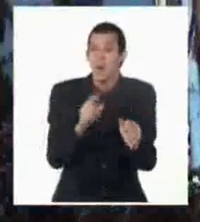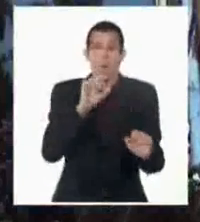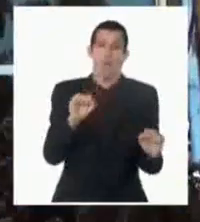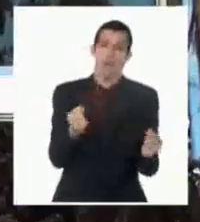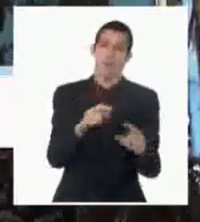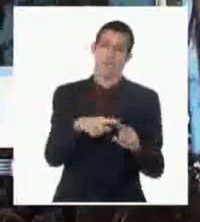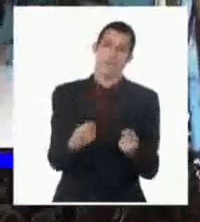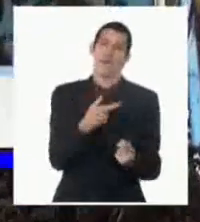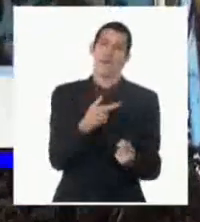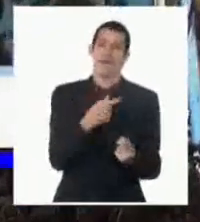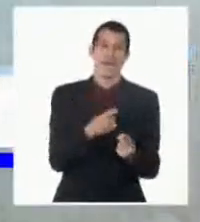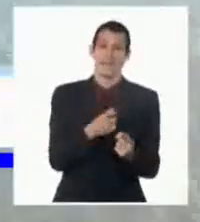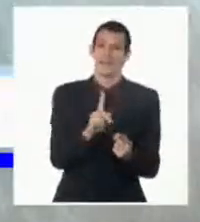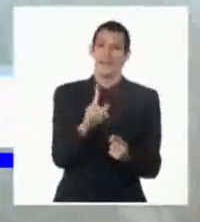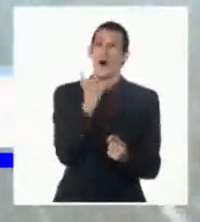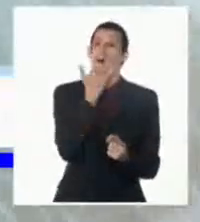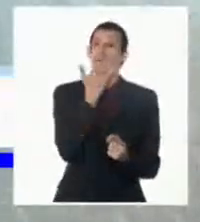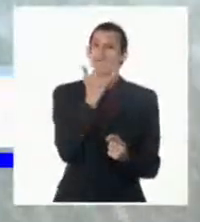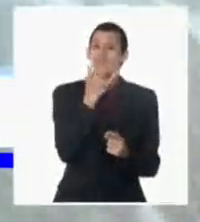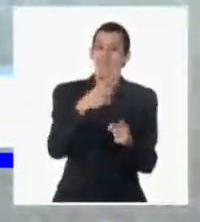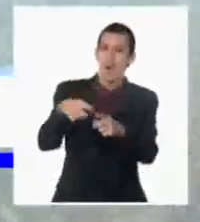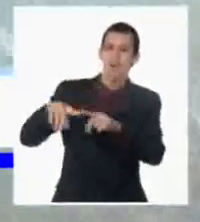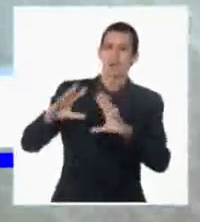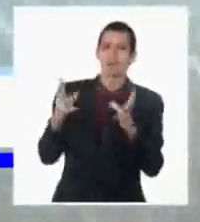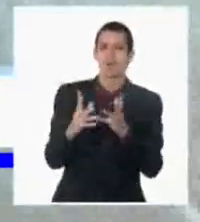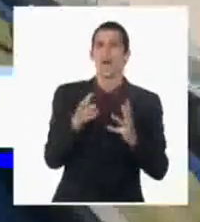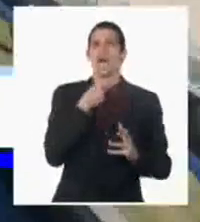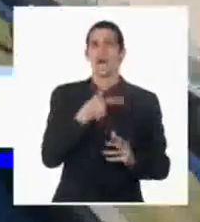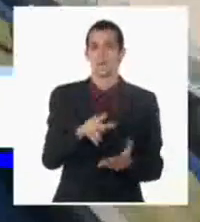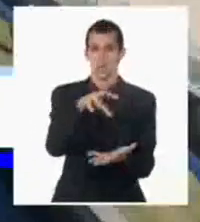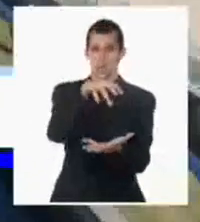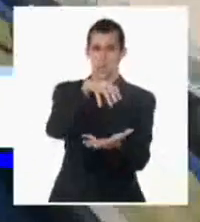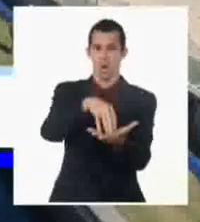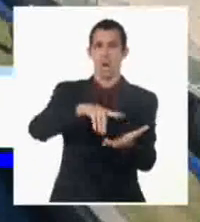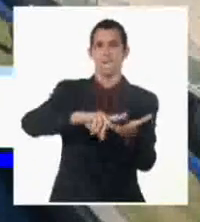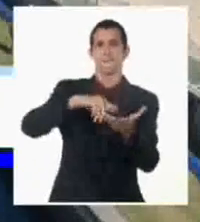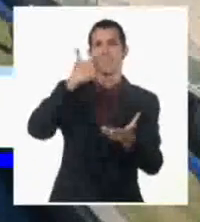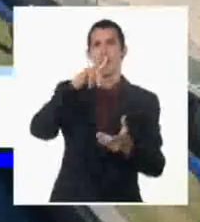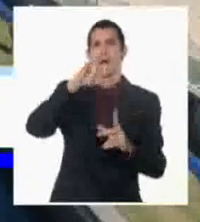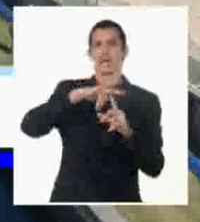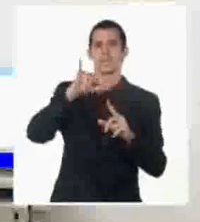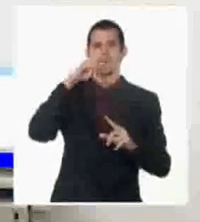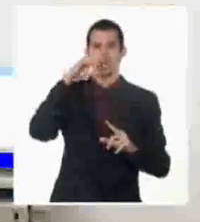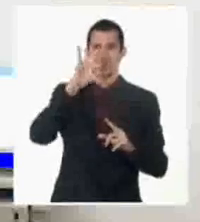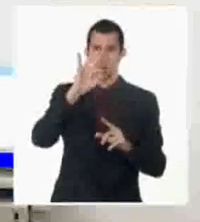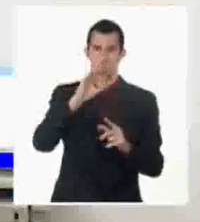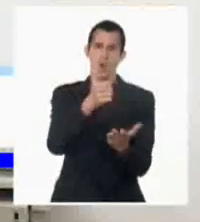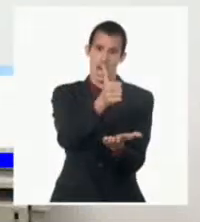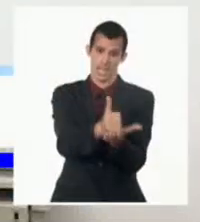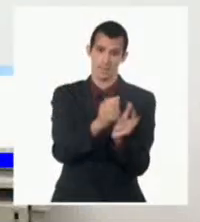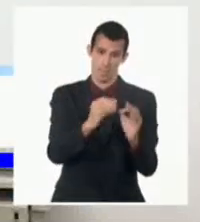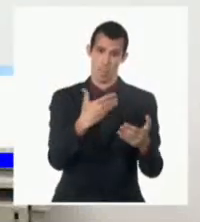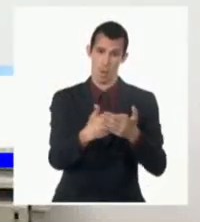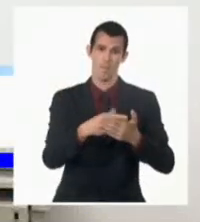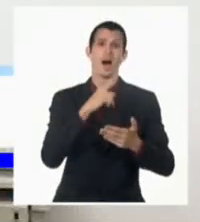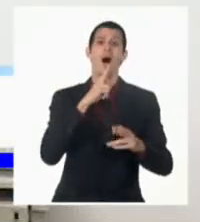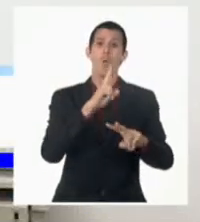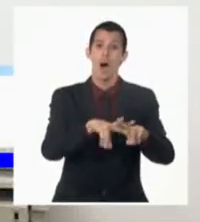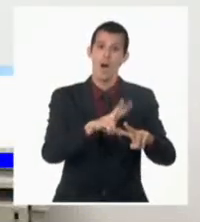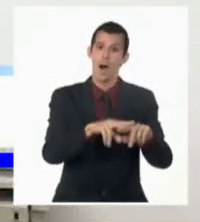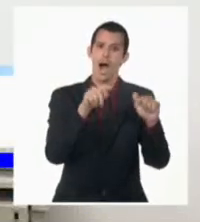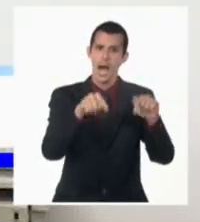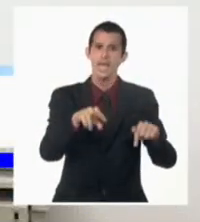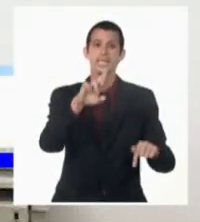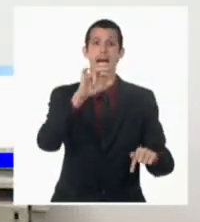igualmente presenta déficit en sus capacidades de llenado. Principalmente para lo que recibe